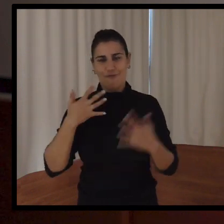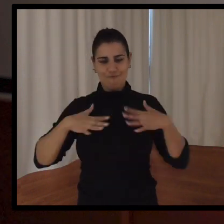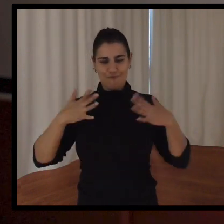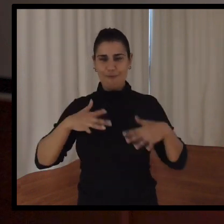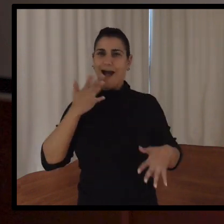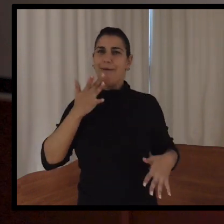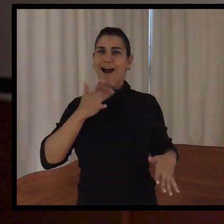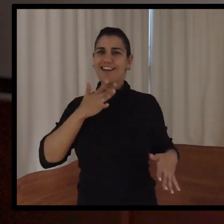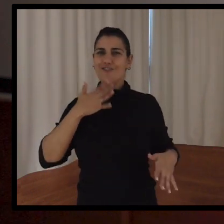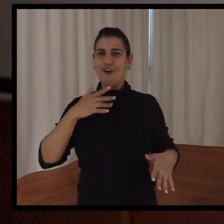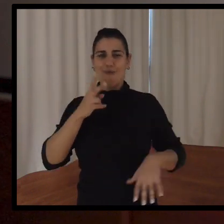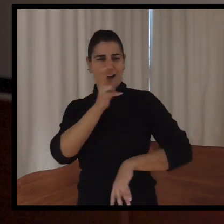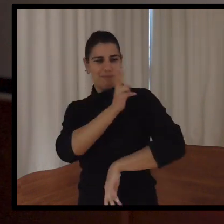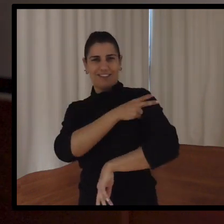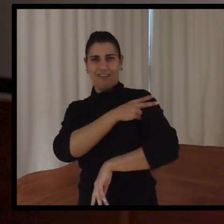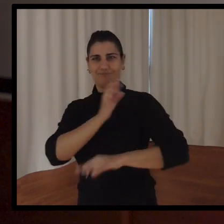como siendo uno de campeones de este equipo.